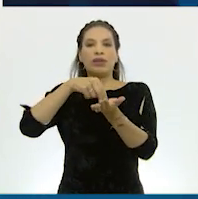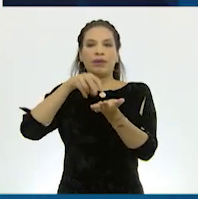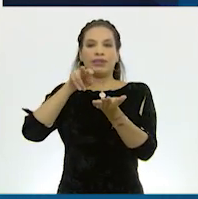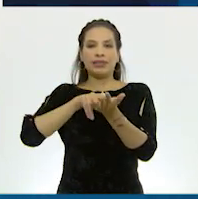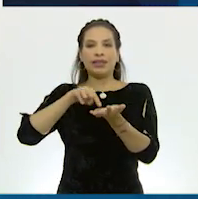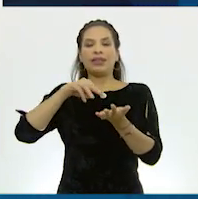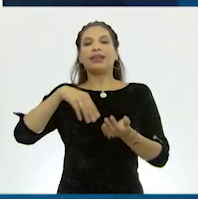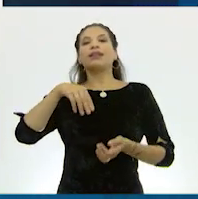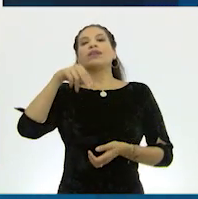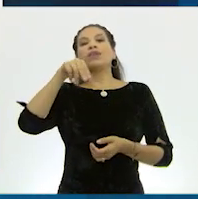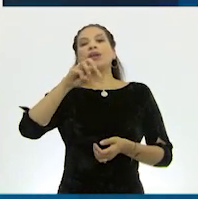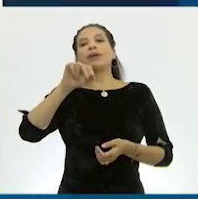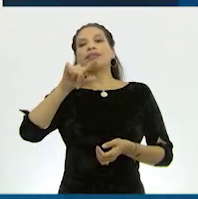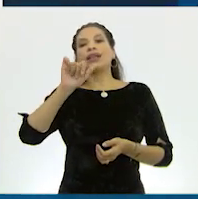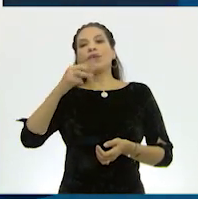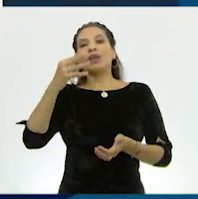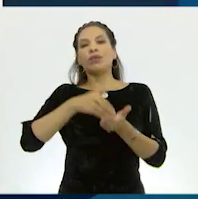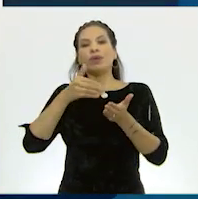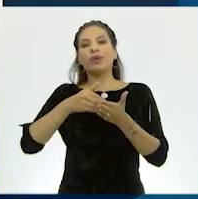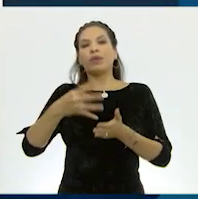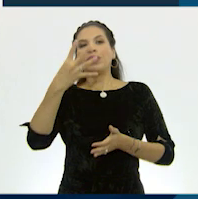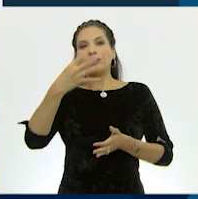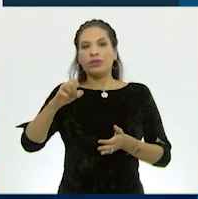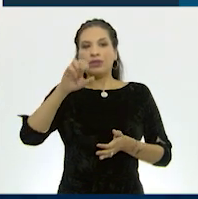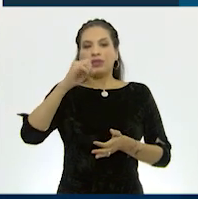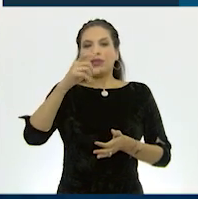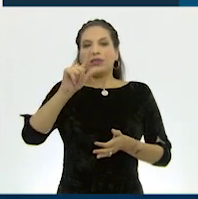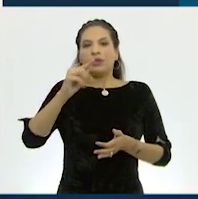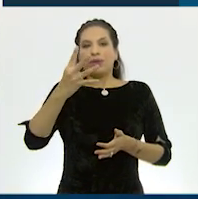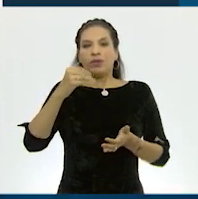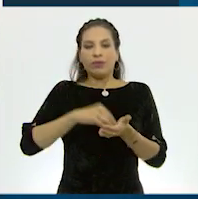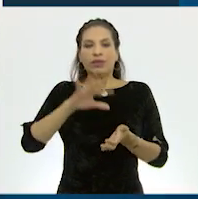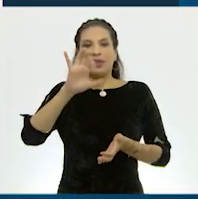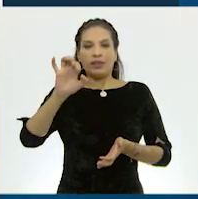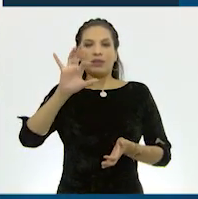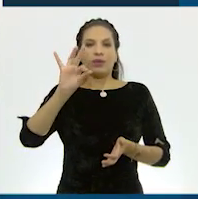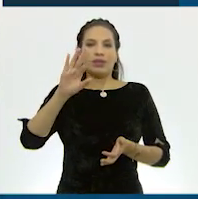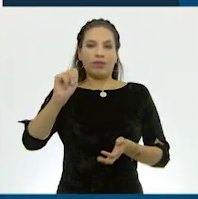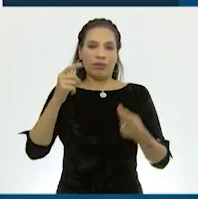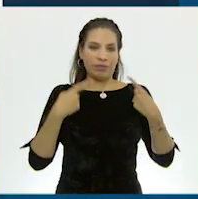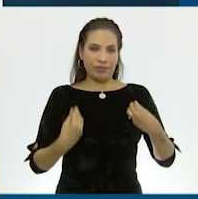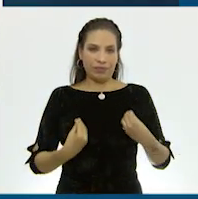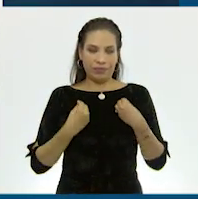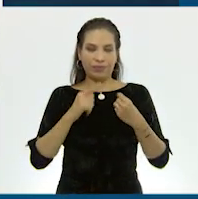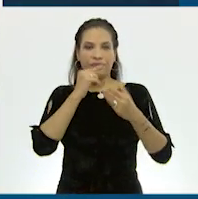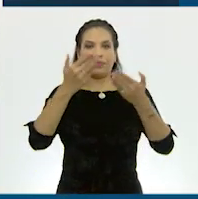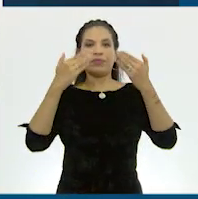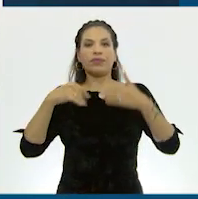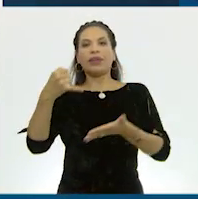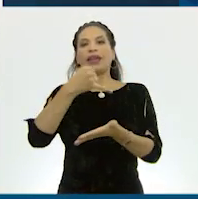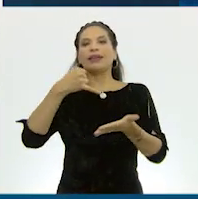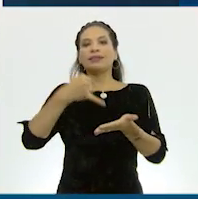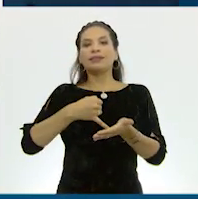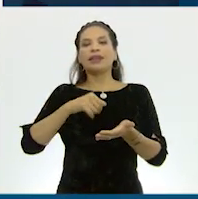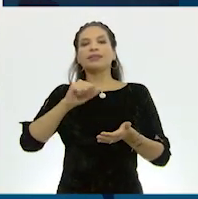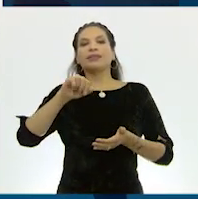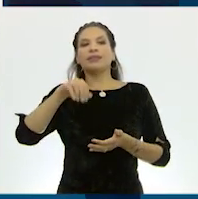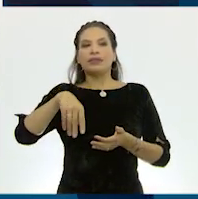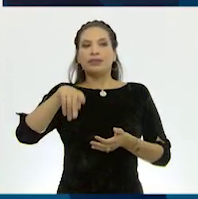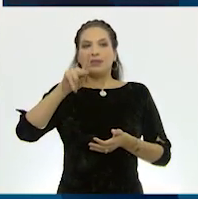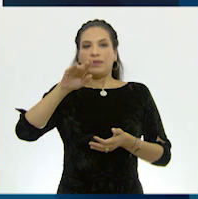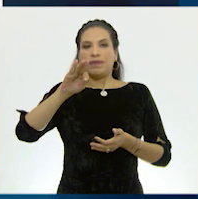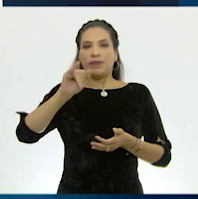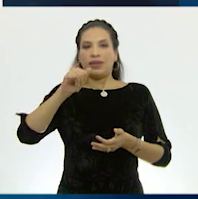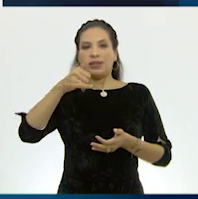con 4.474.549 habitantes. Islas Fiji, con